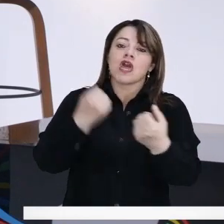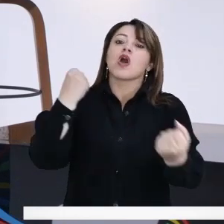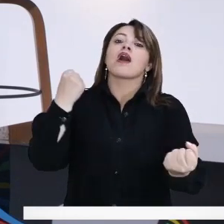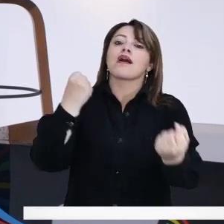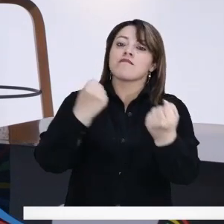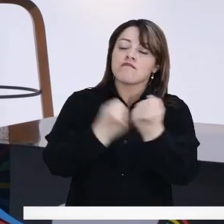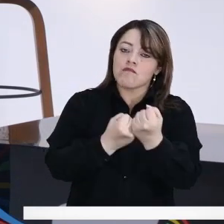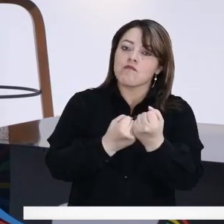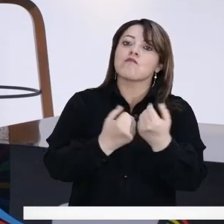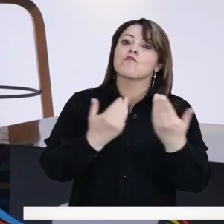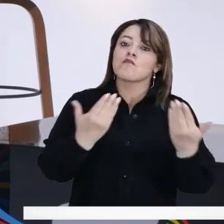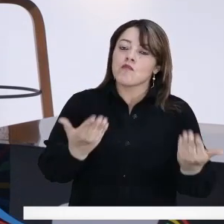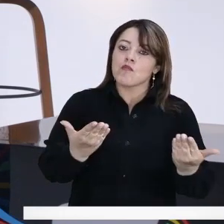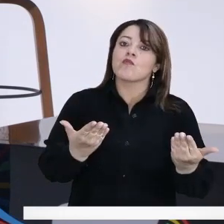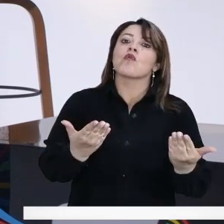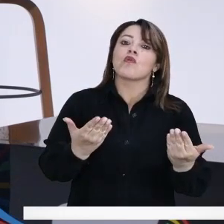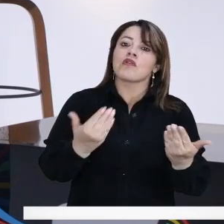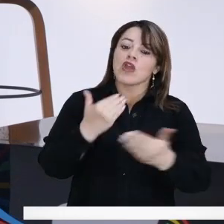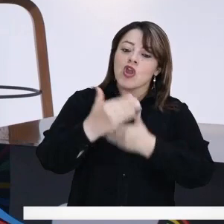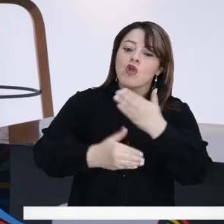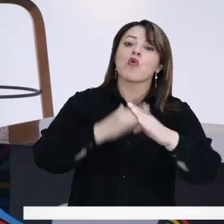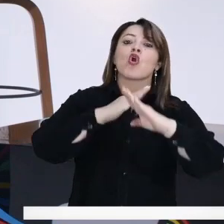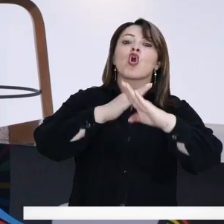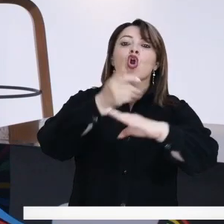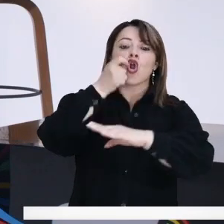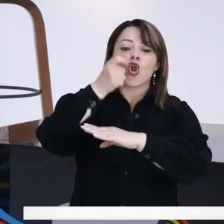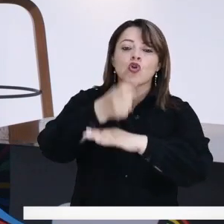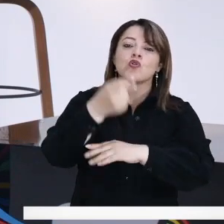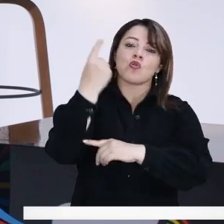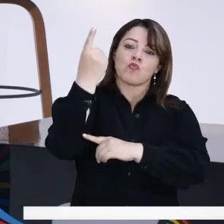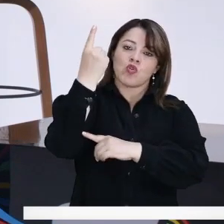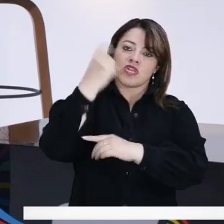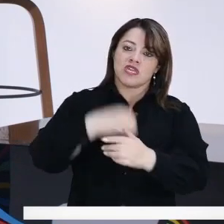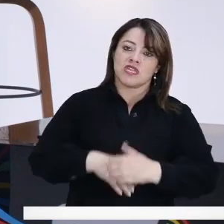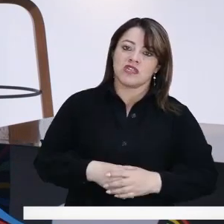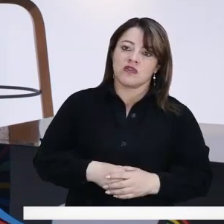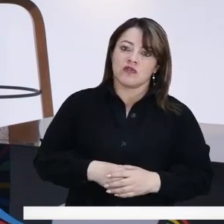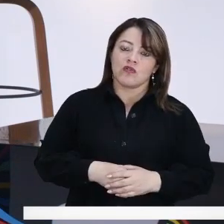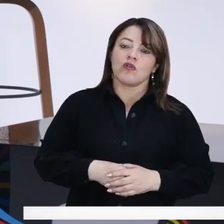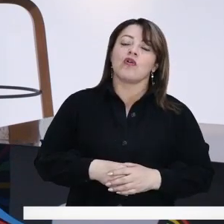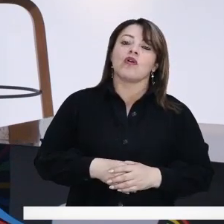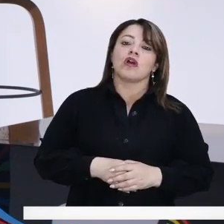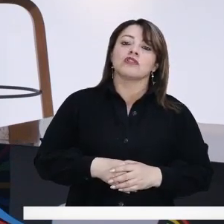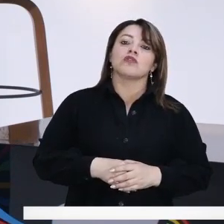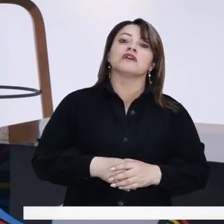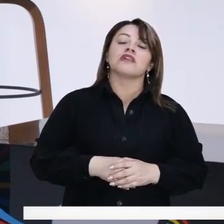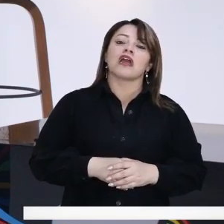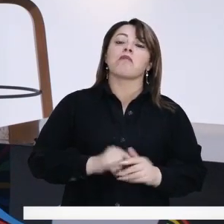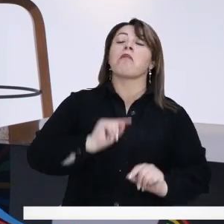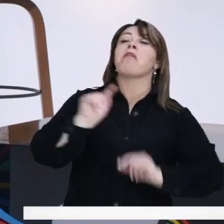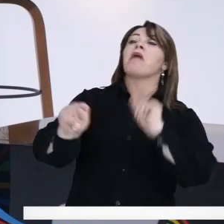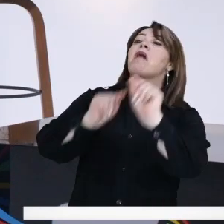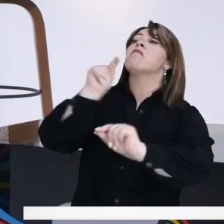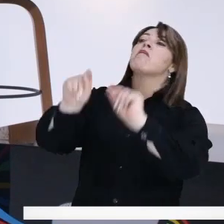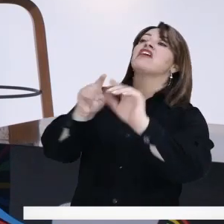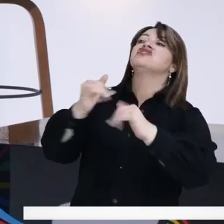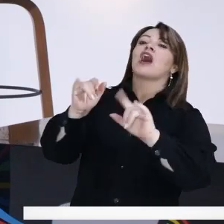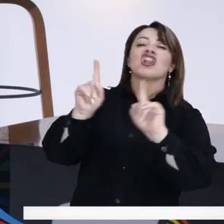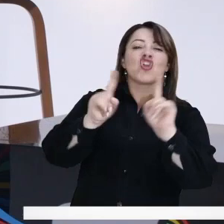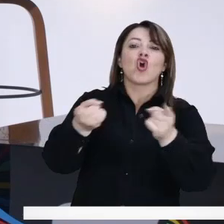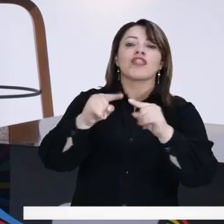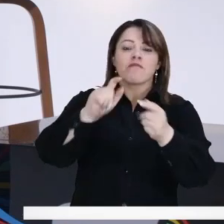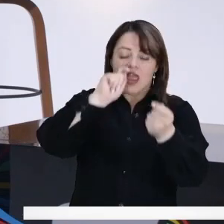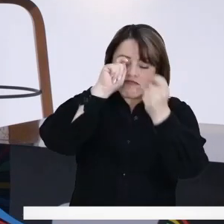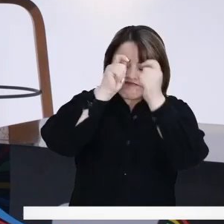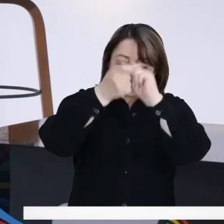aporte, digamos, en el control político, no solamente quedarnos en la crítica, sino también